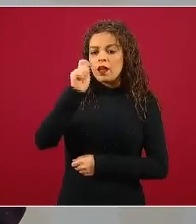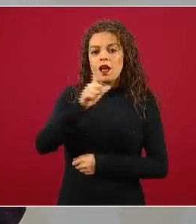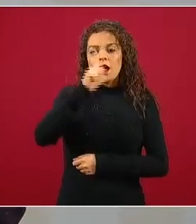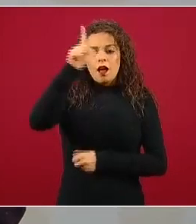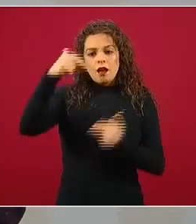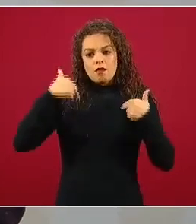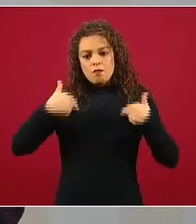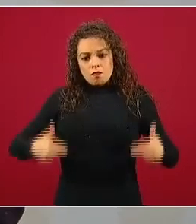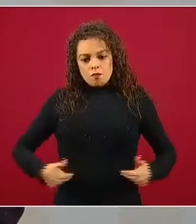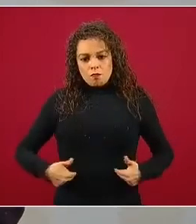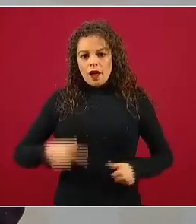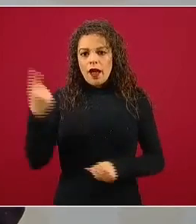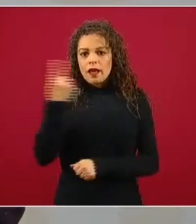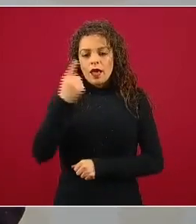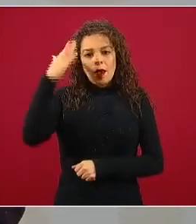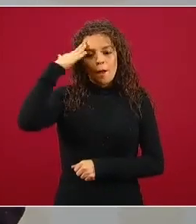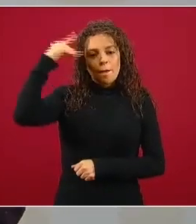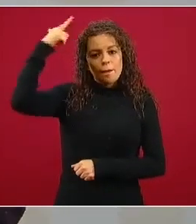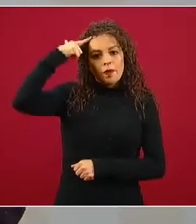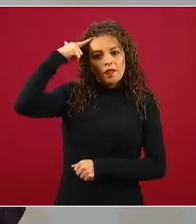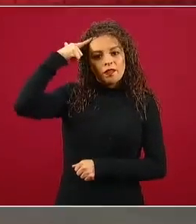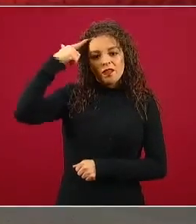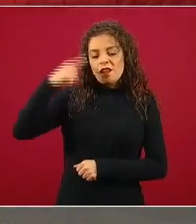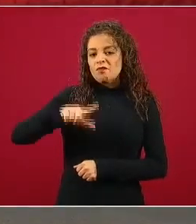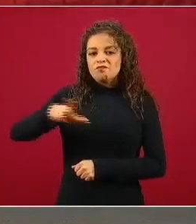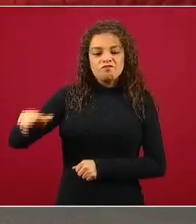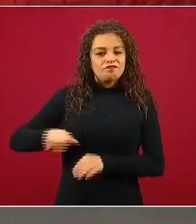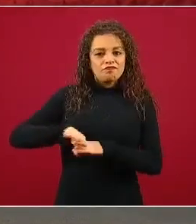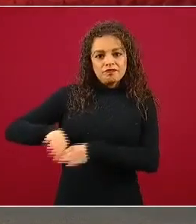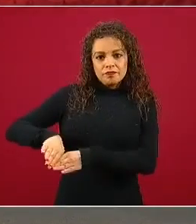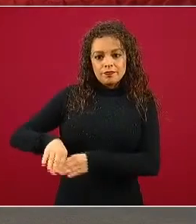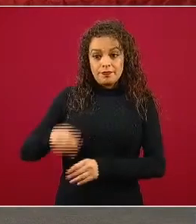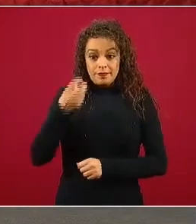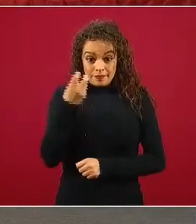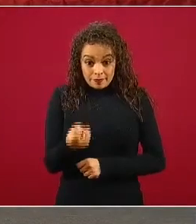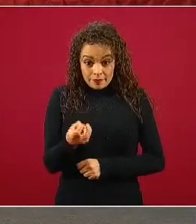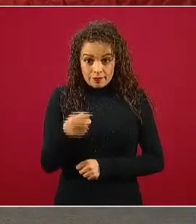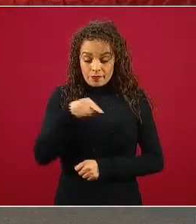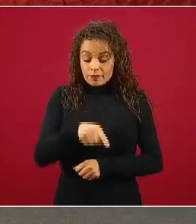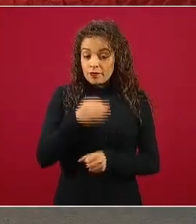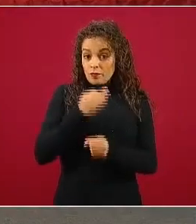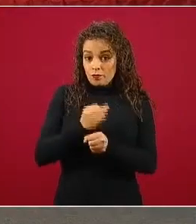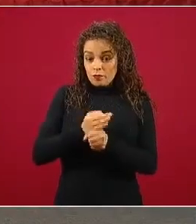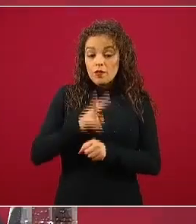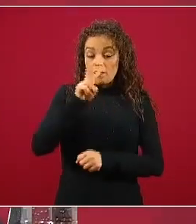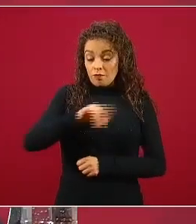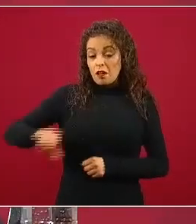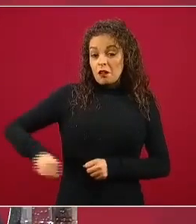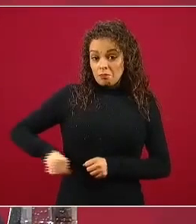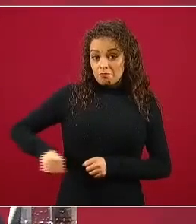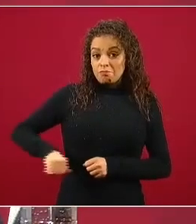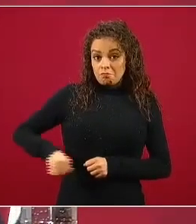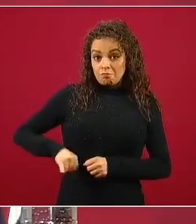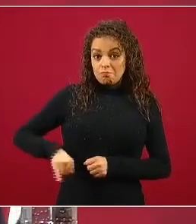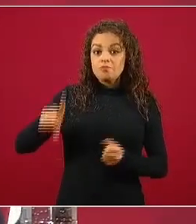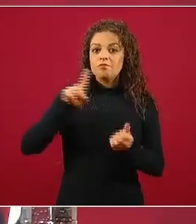nada más de la mente y en ese sentido estamos teniendo incluso y esto ha sido un trabajo muy interesante, muy innovador,